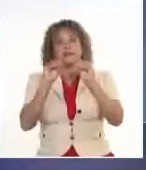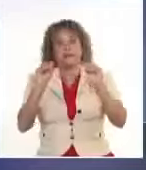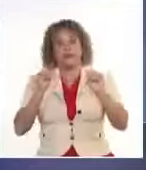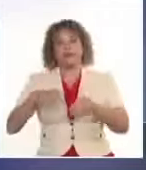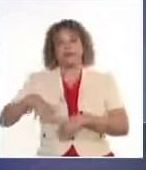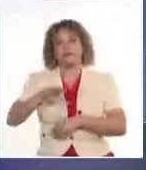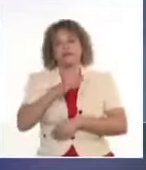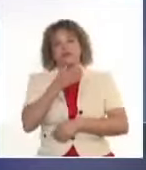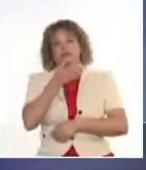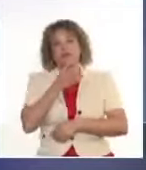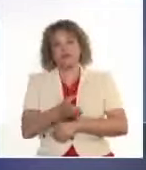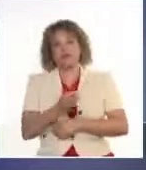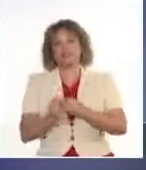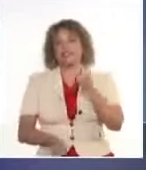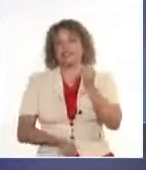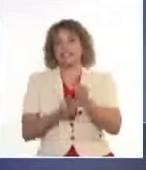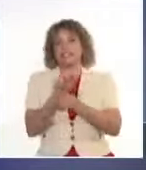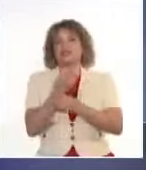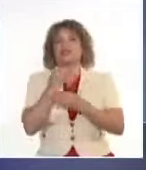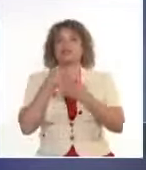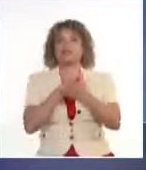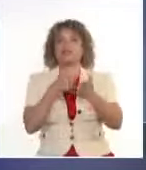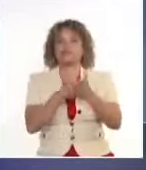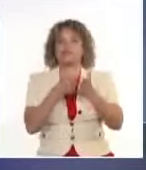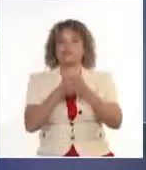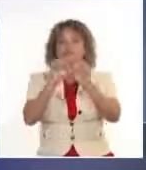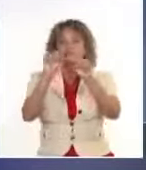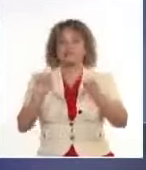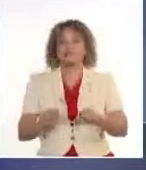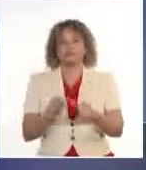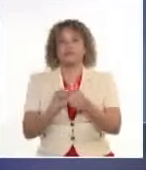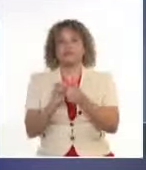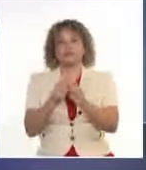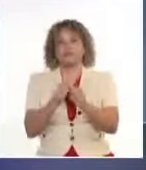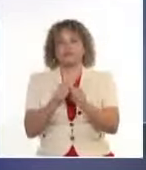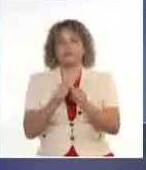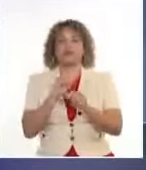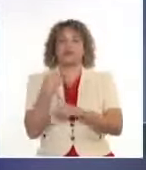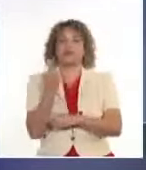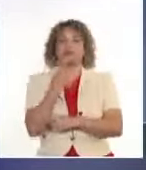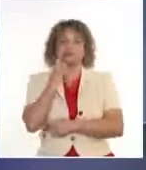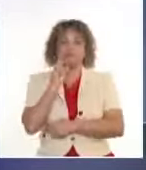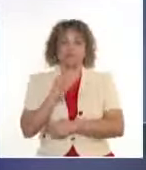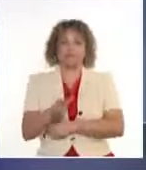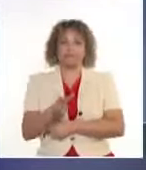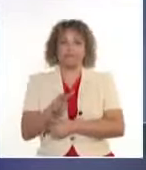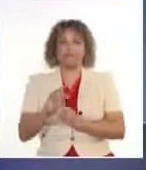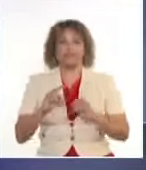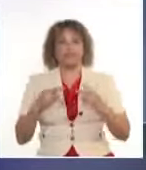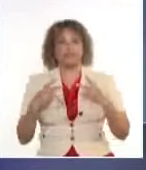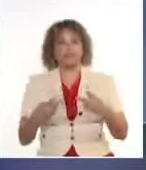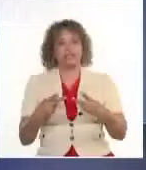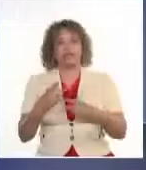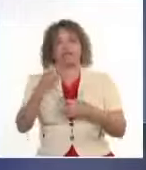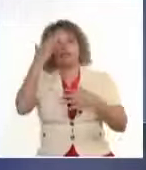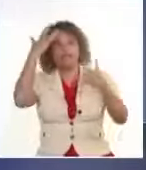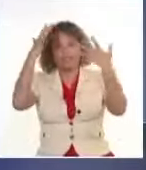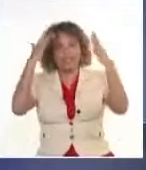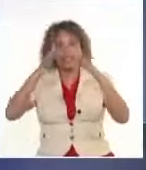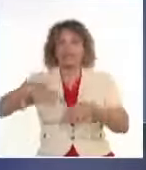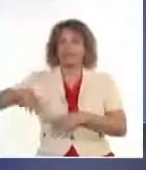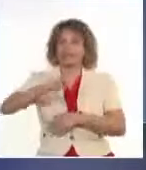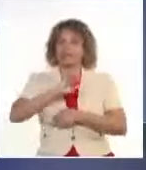a Fidel, creador e impulsor de un sistema deportivo al alcance de todos. Reiteramos el elogio a nuestros atletas y